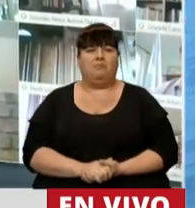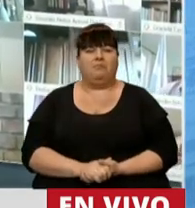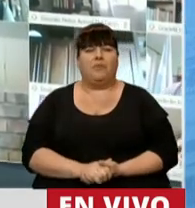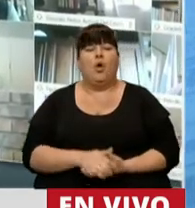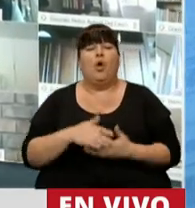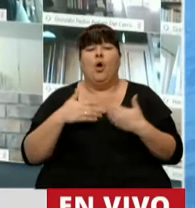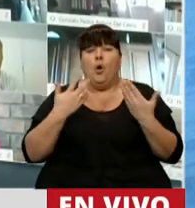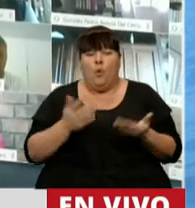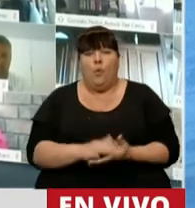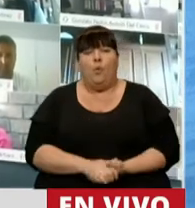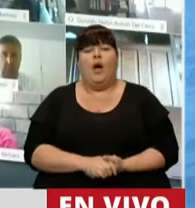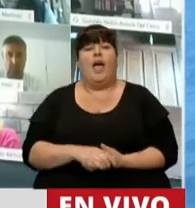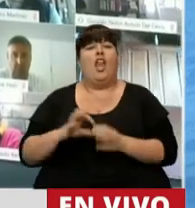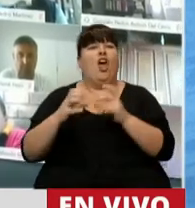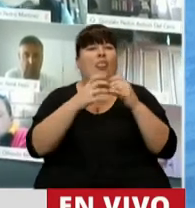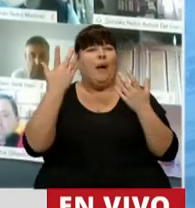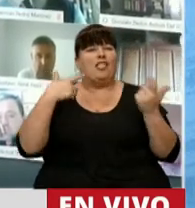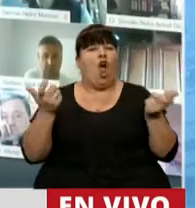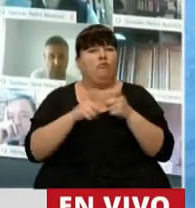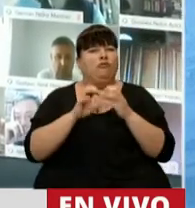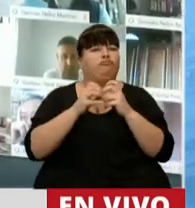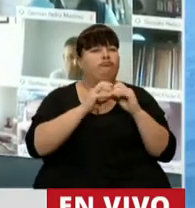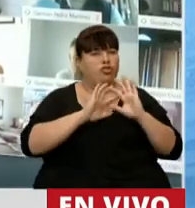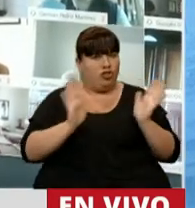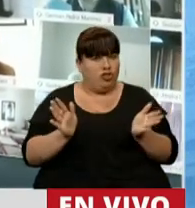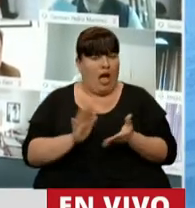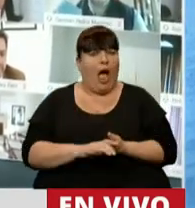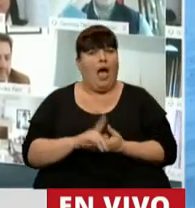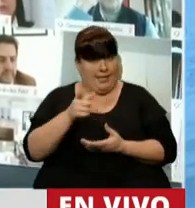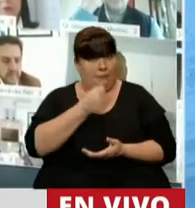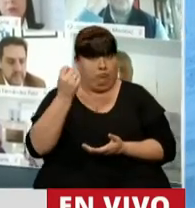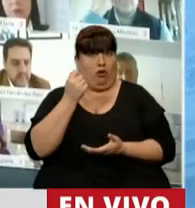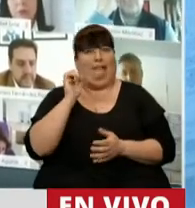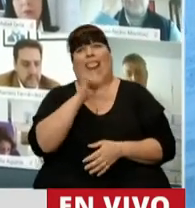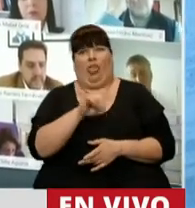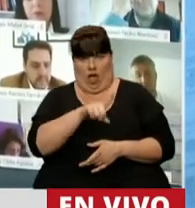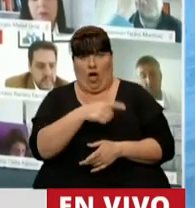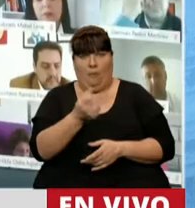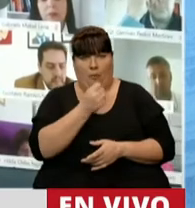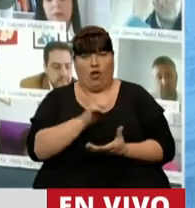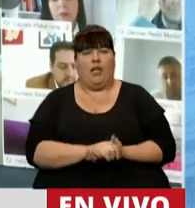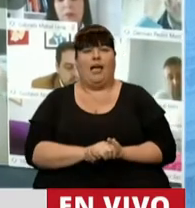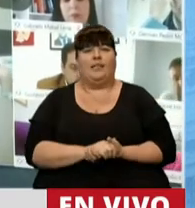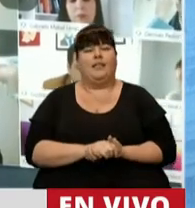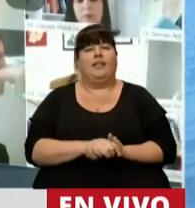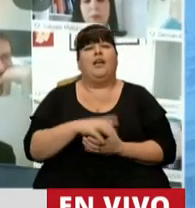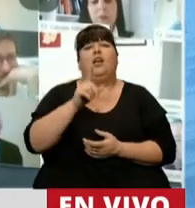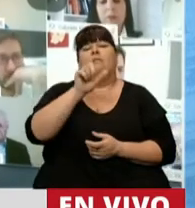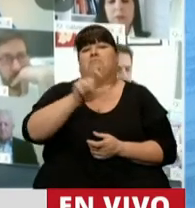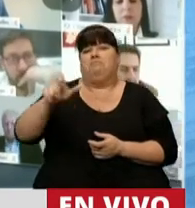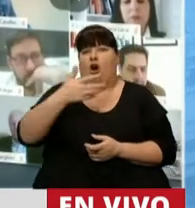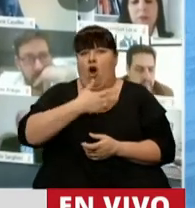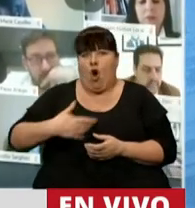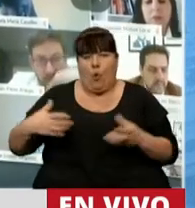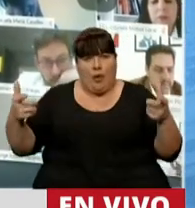Bueno, en el debate en comisión, que no minimizamos, en la venida de los funcionarios